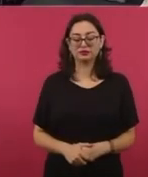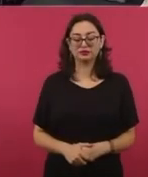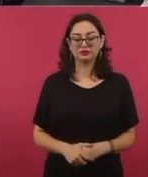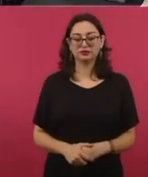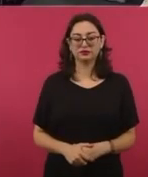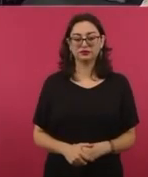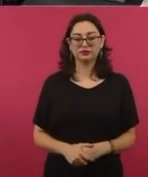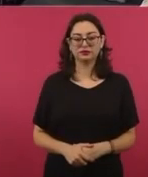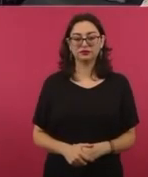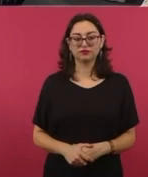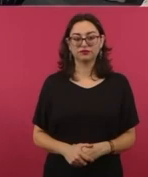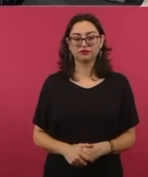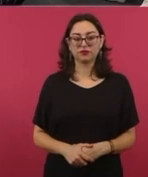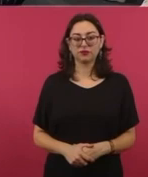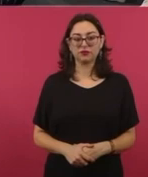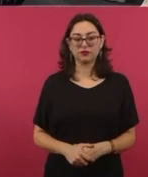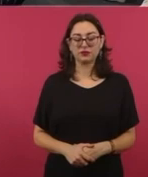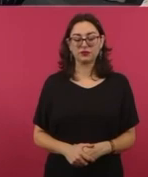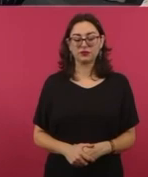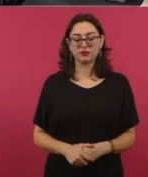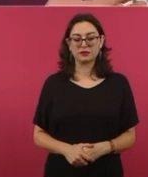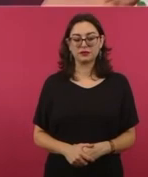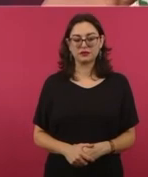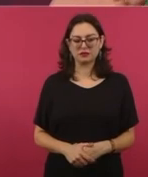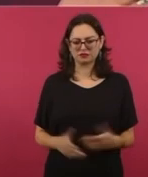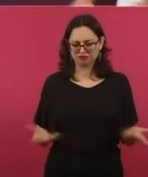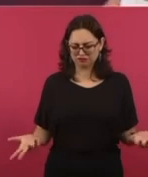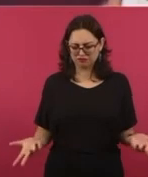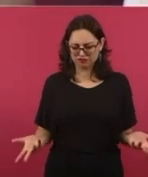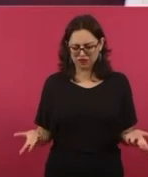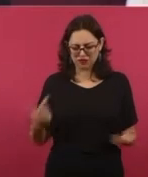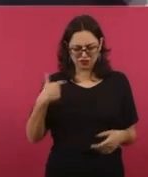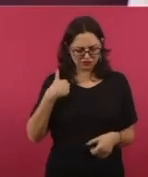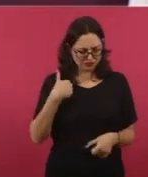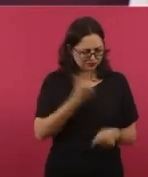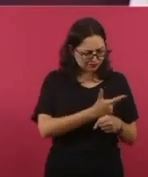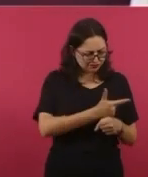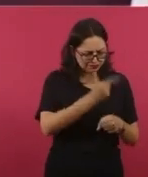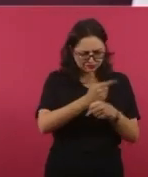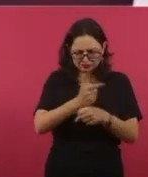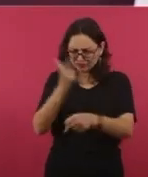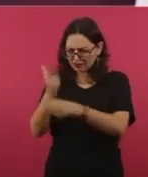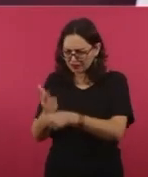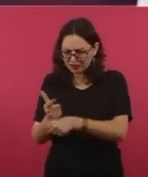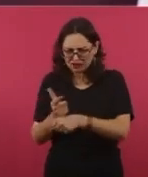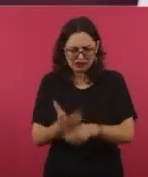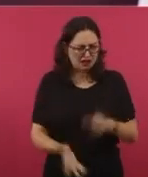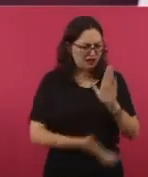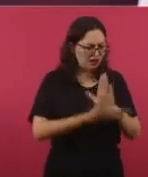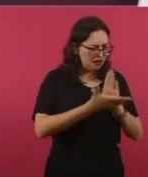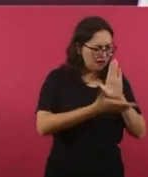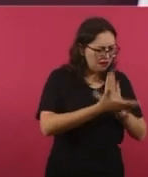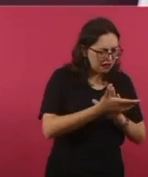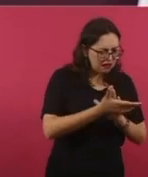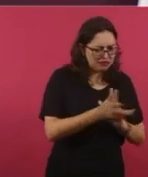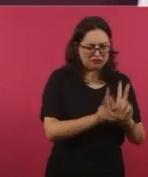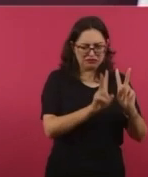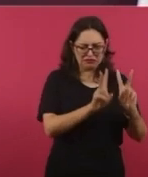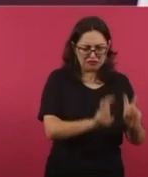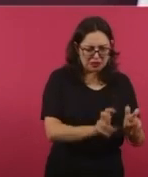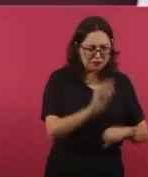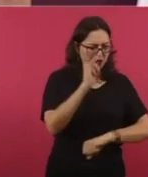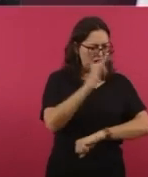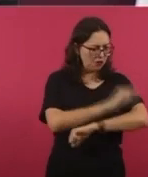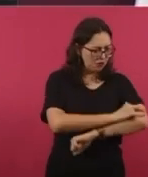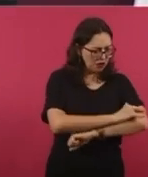que me las encuentro en todas las obras, desde las que construyen